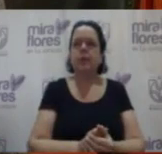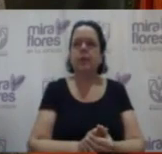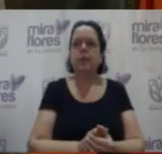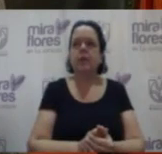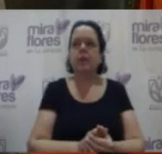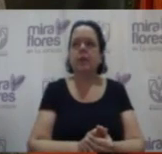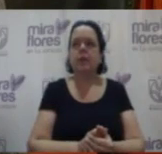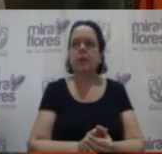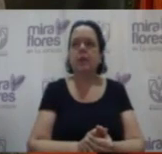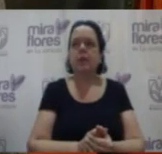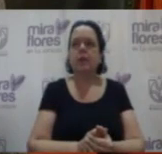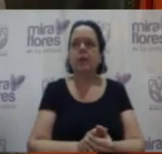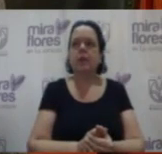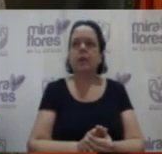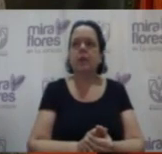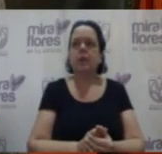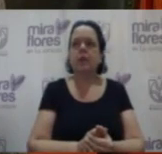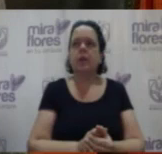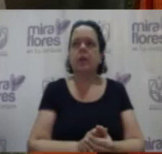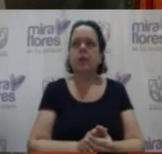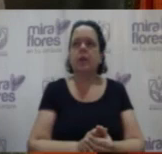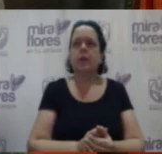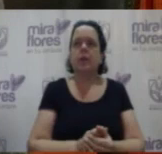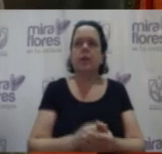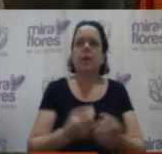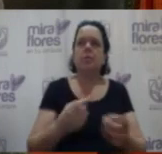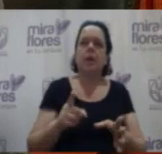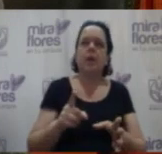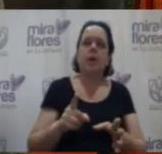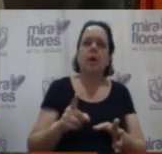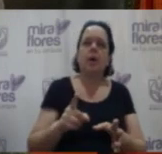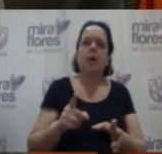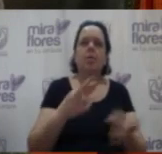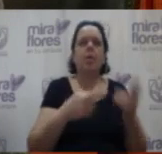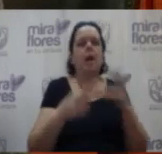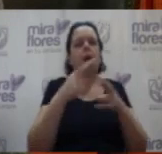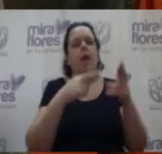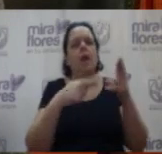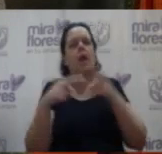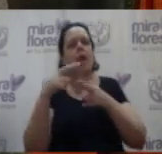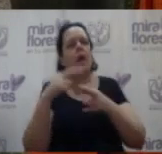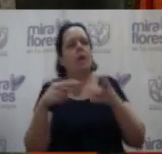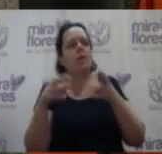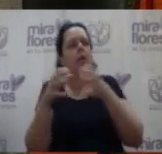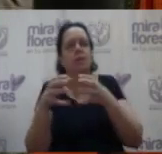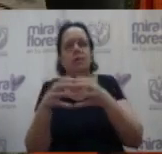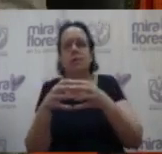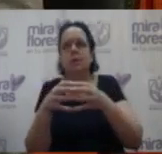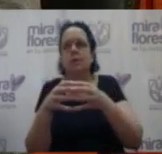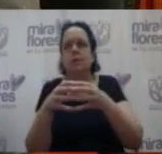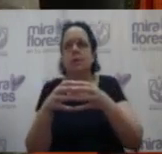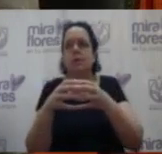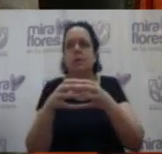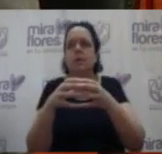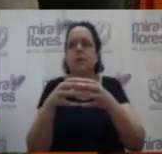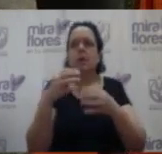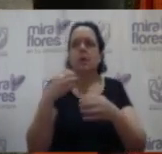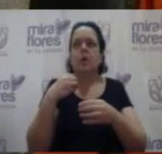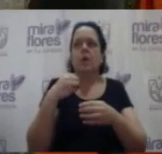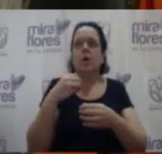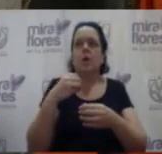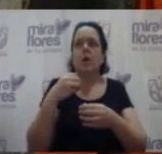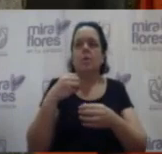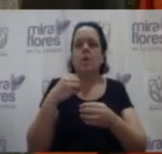provocar una vuelta a comisión, con mi voto a favor de